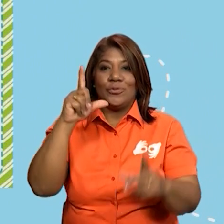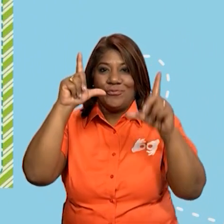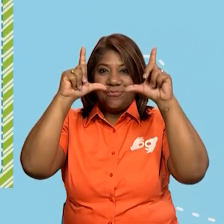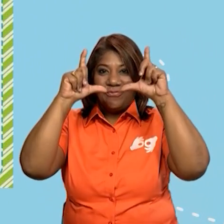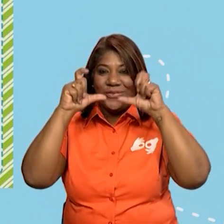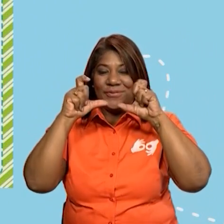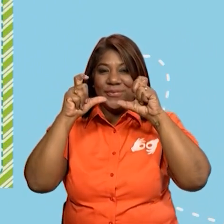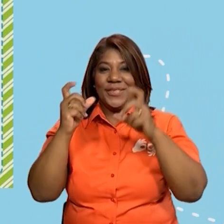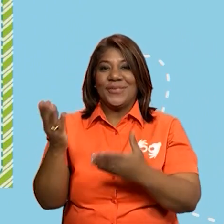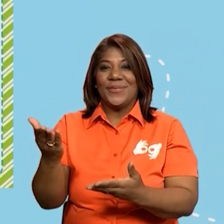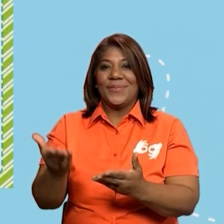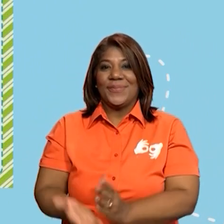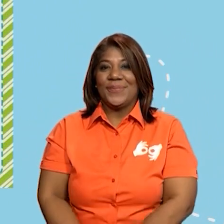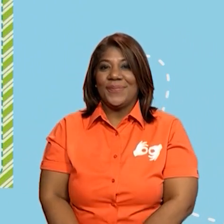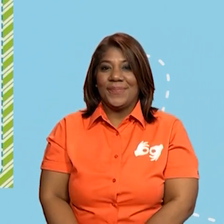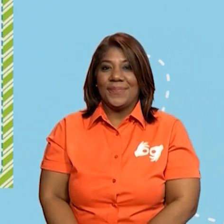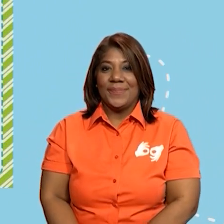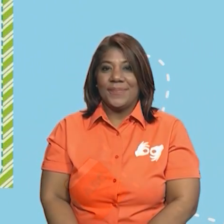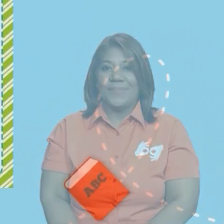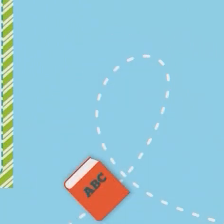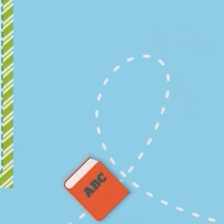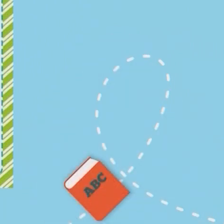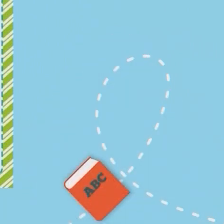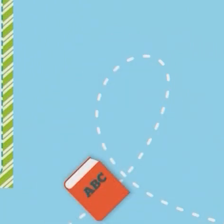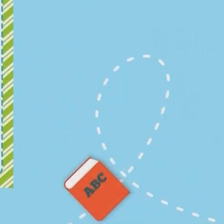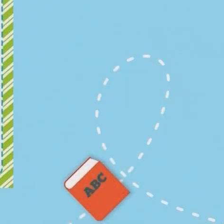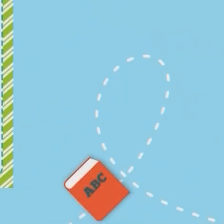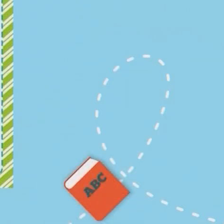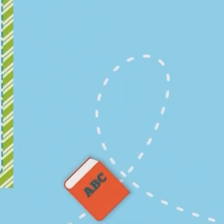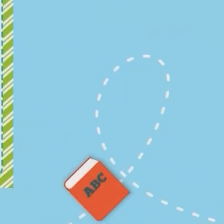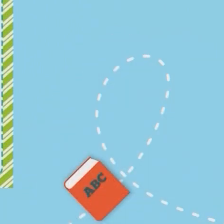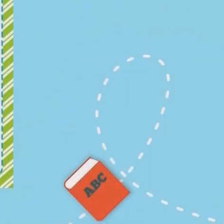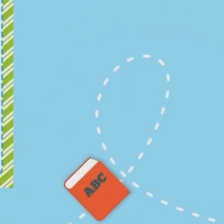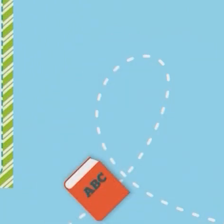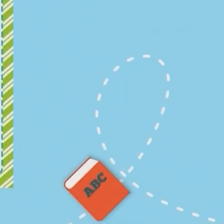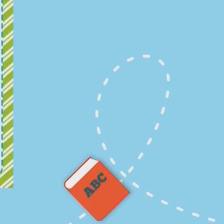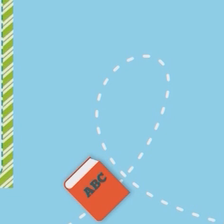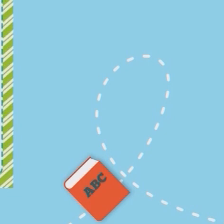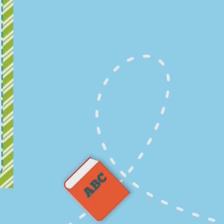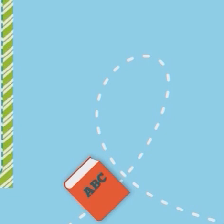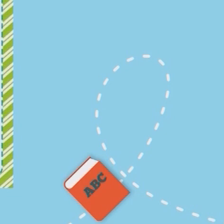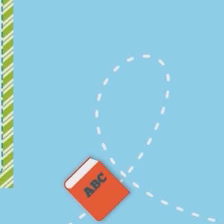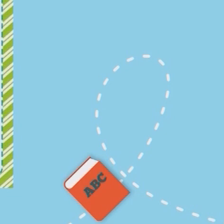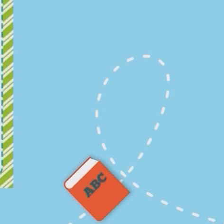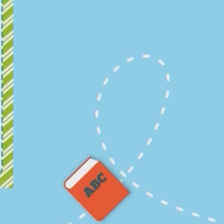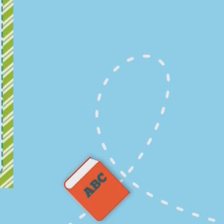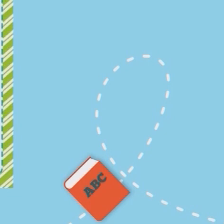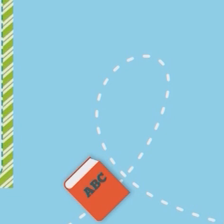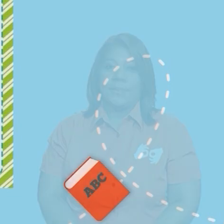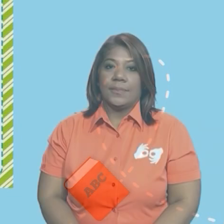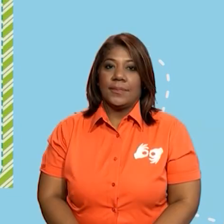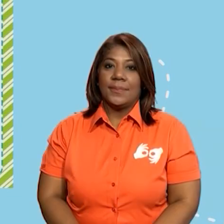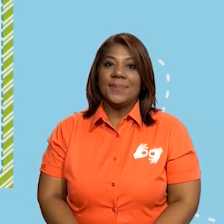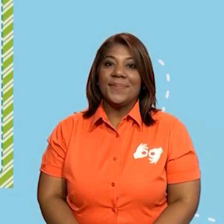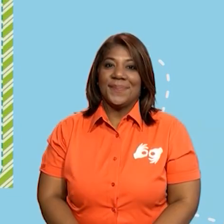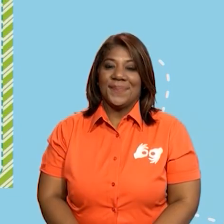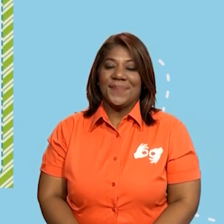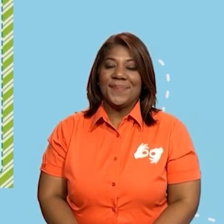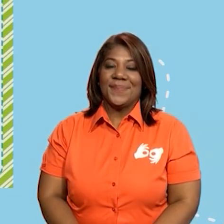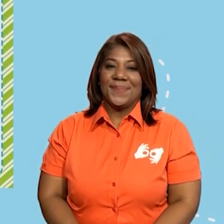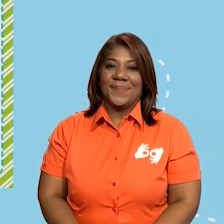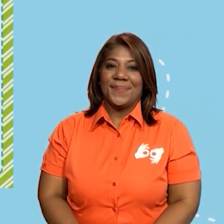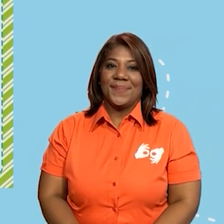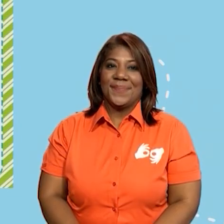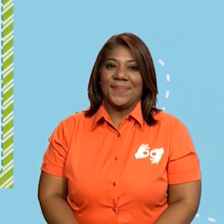de pantalla para que puedan tener esta información y resolverlo en casa. Excelente, chicos. Muy bien.